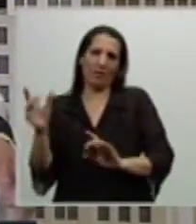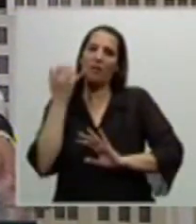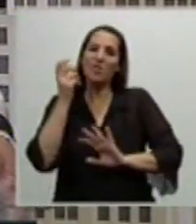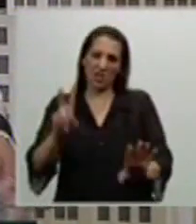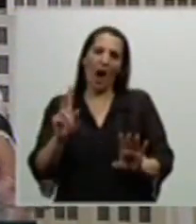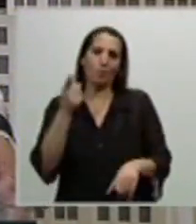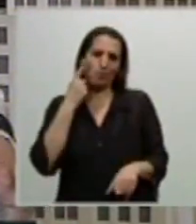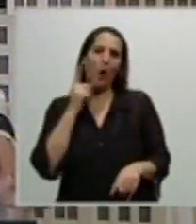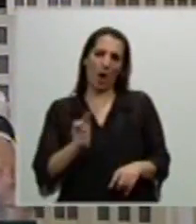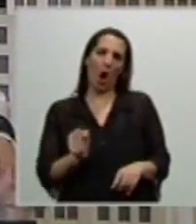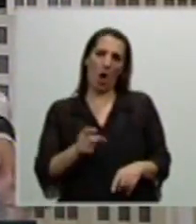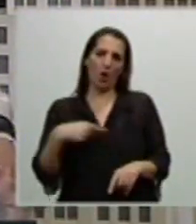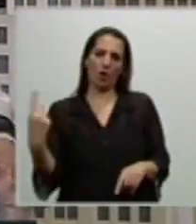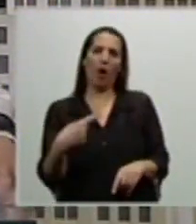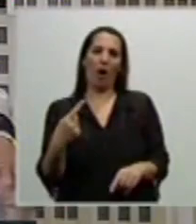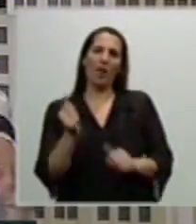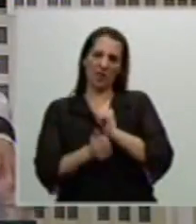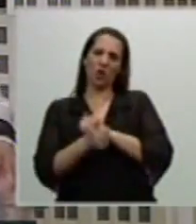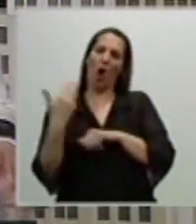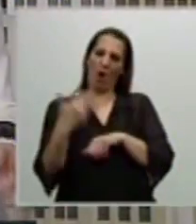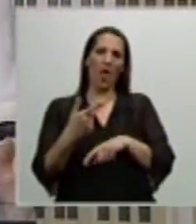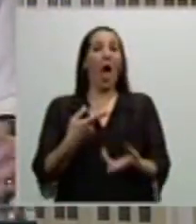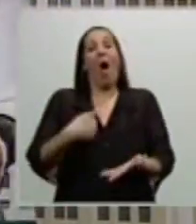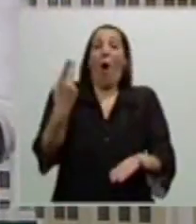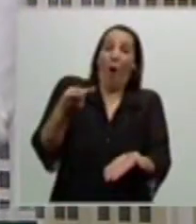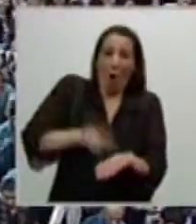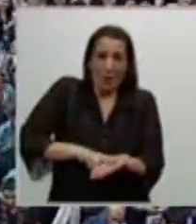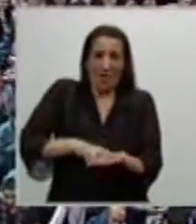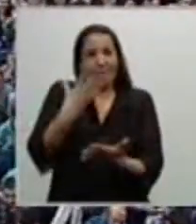pienso repetir, sinceramente, no la pienso repetir.